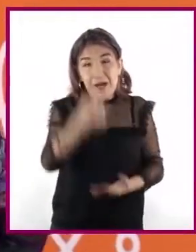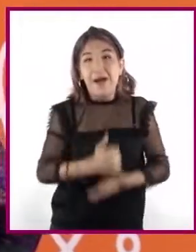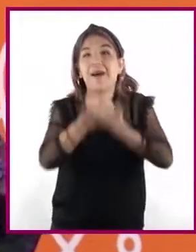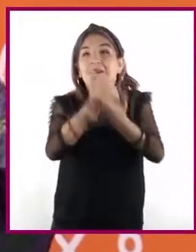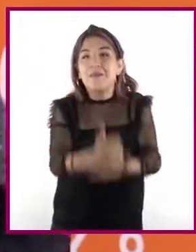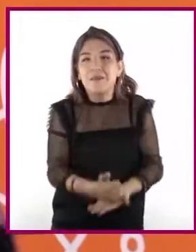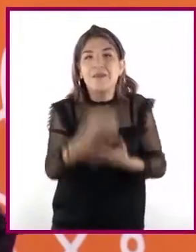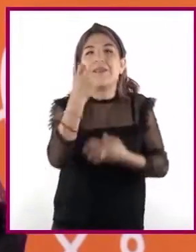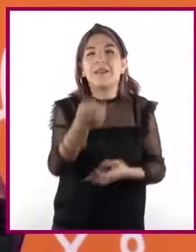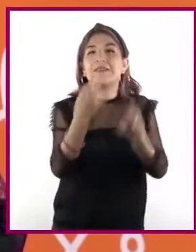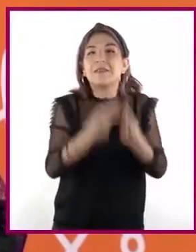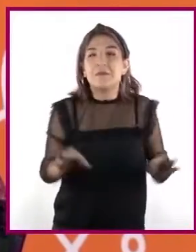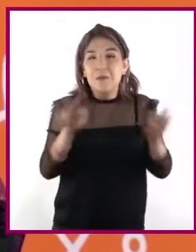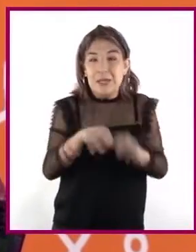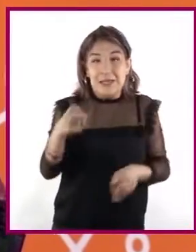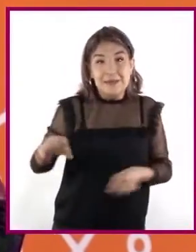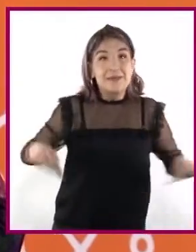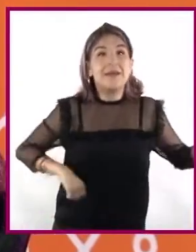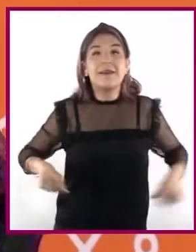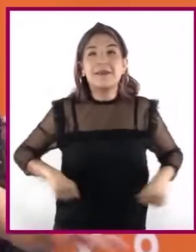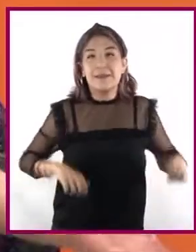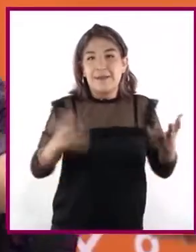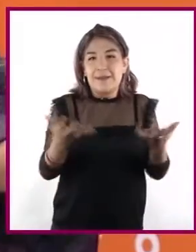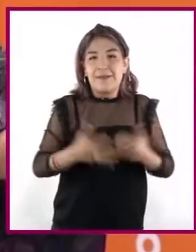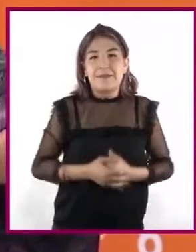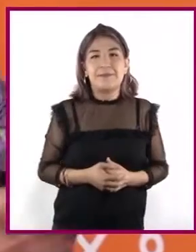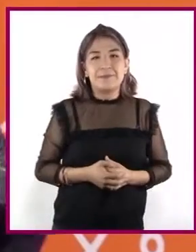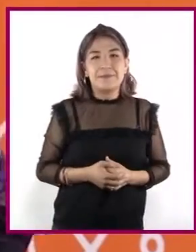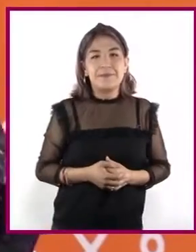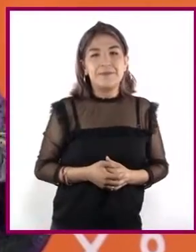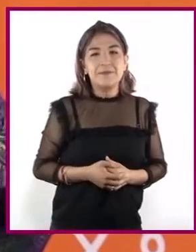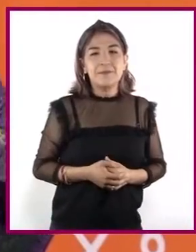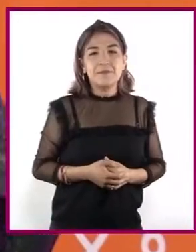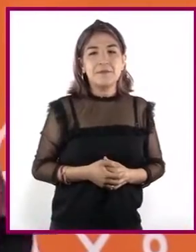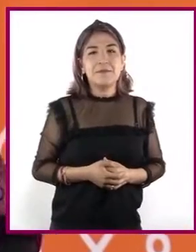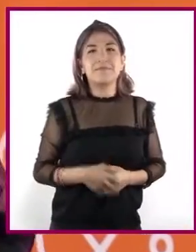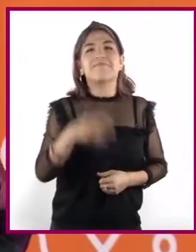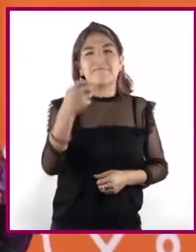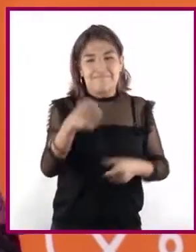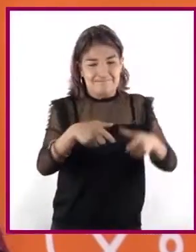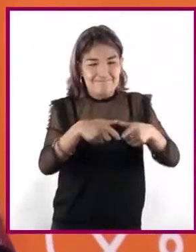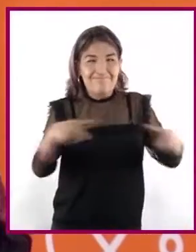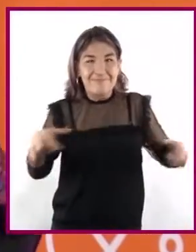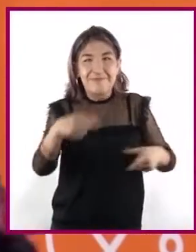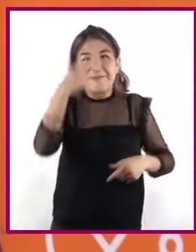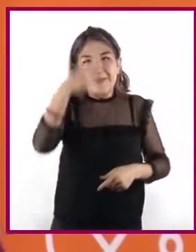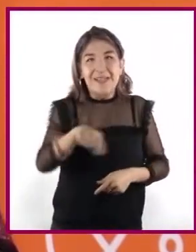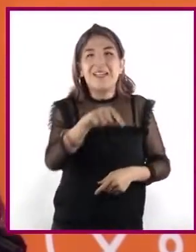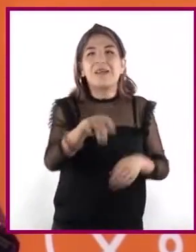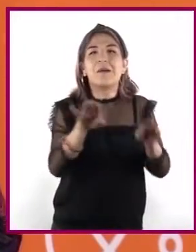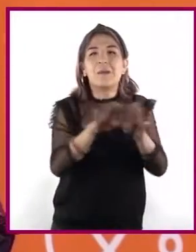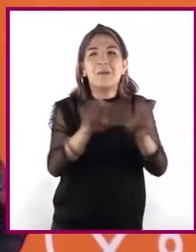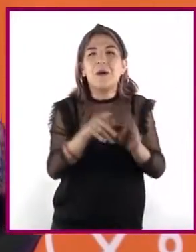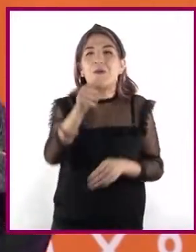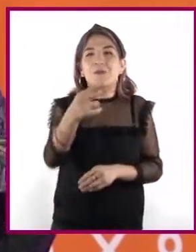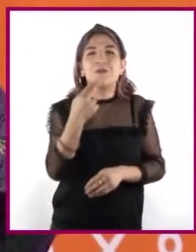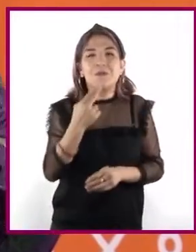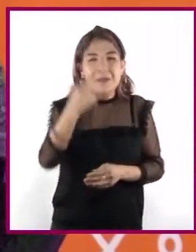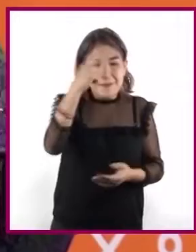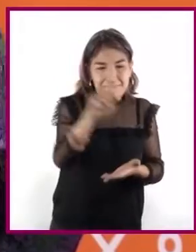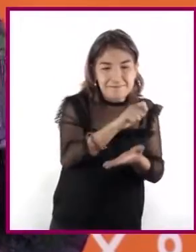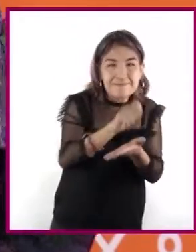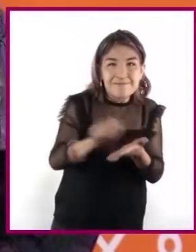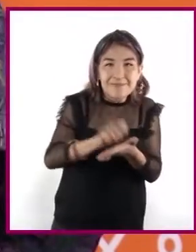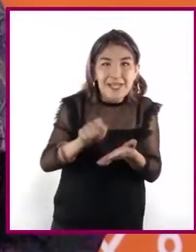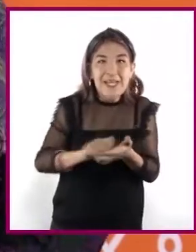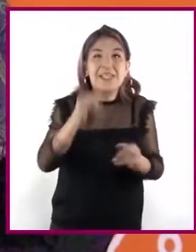fundamental en estas actividades? Claro, las fichas de trabajo. Esas tarjetas utilizadas para anotar